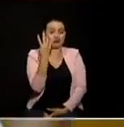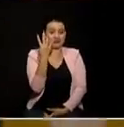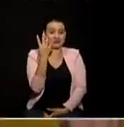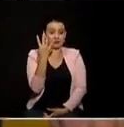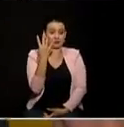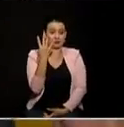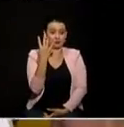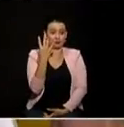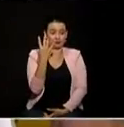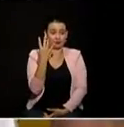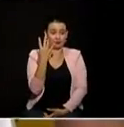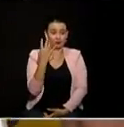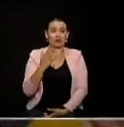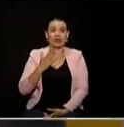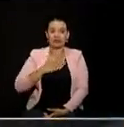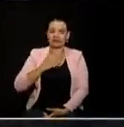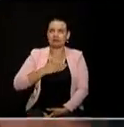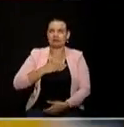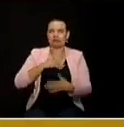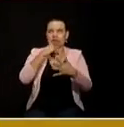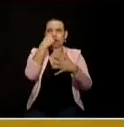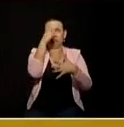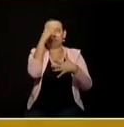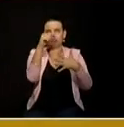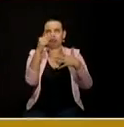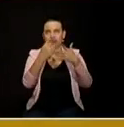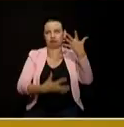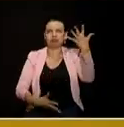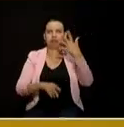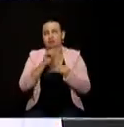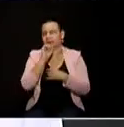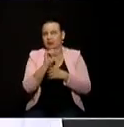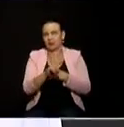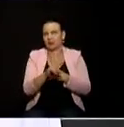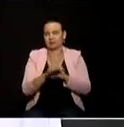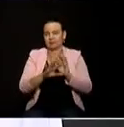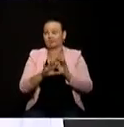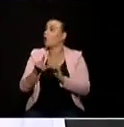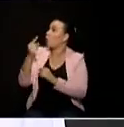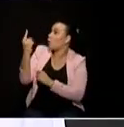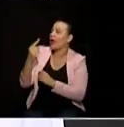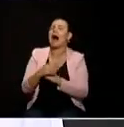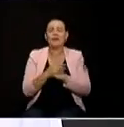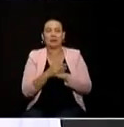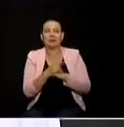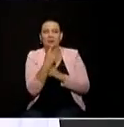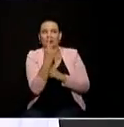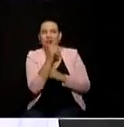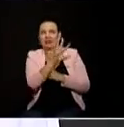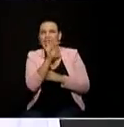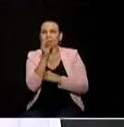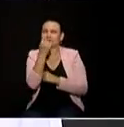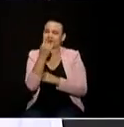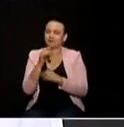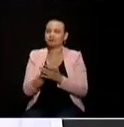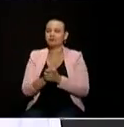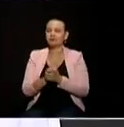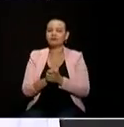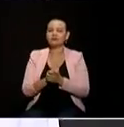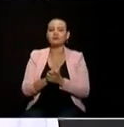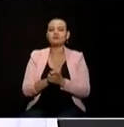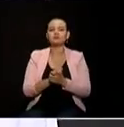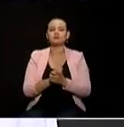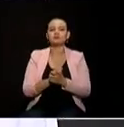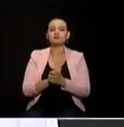4 tengo tantas preguntas para el doctor andrés guerra pero una una pregunta preguntar uno en los últimos días